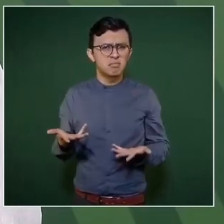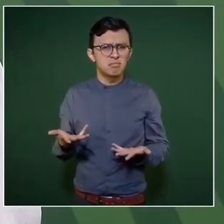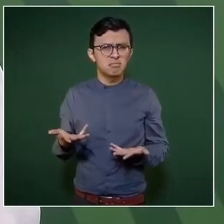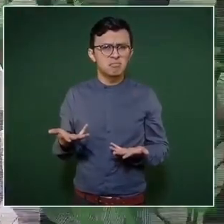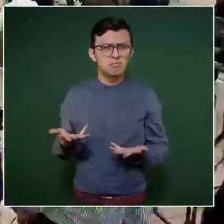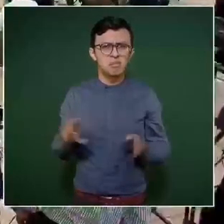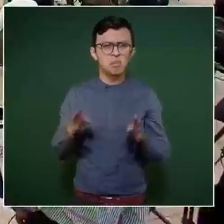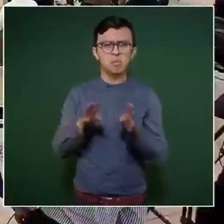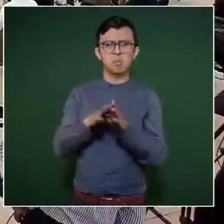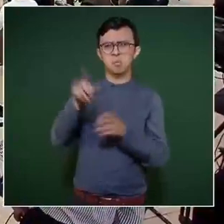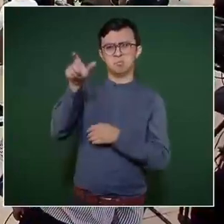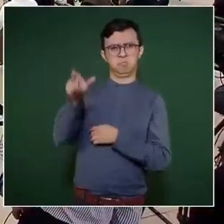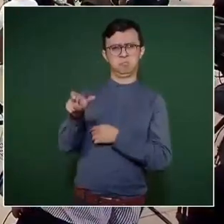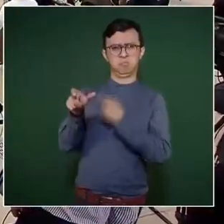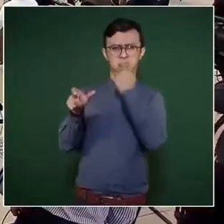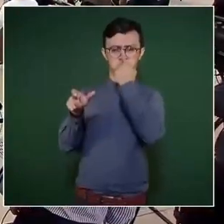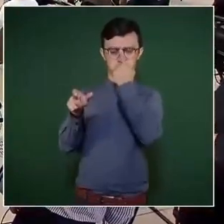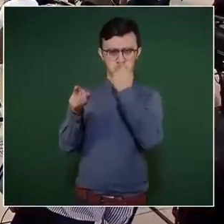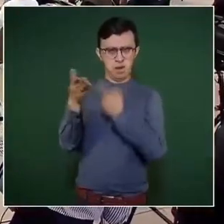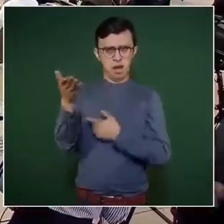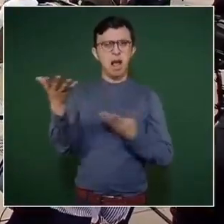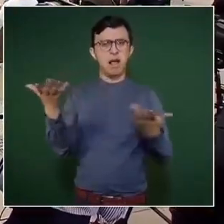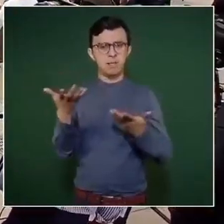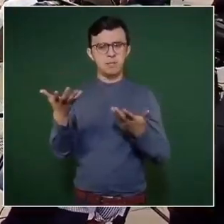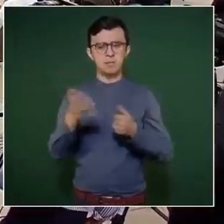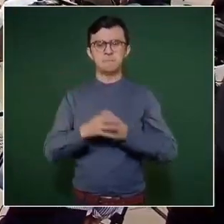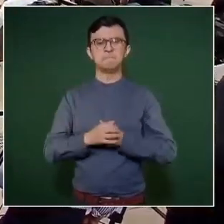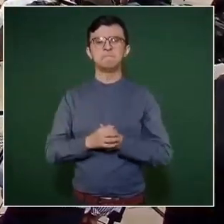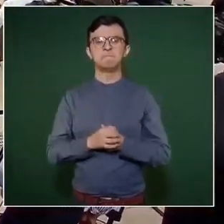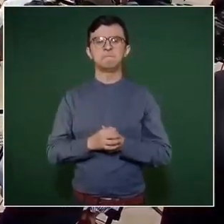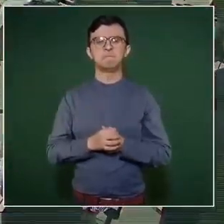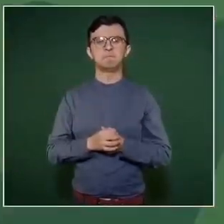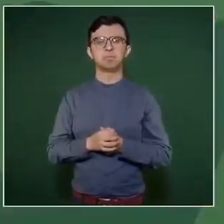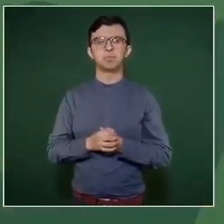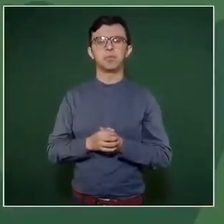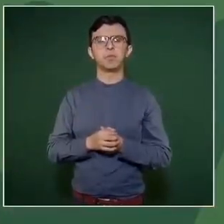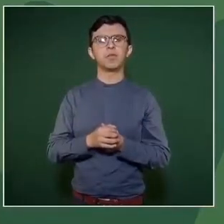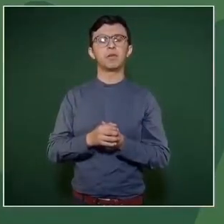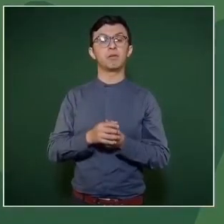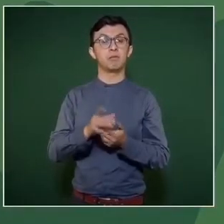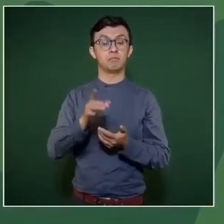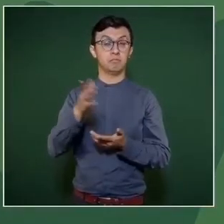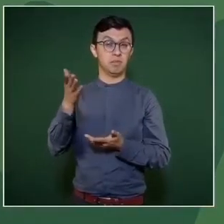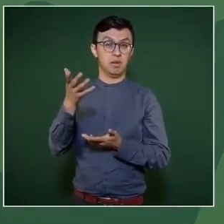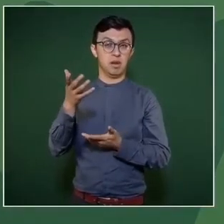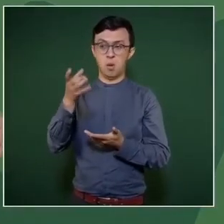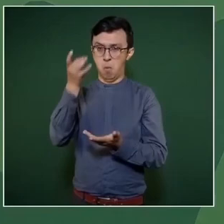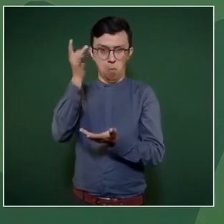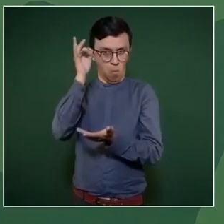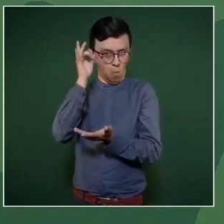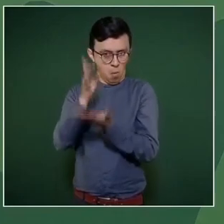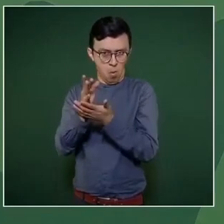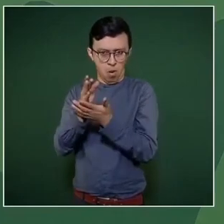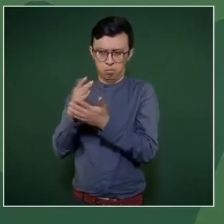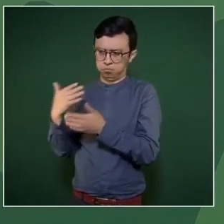si lo único que ha hecho es defender